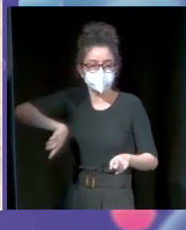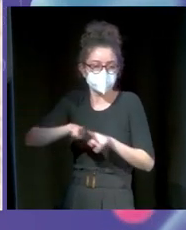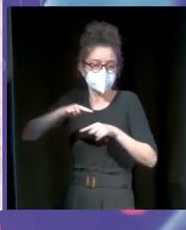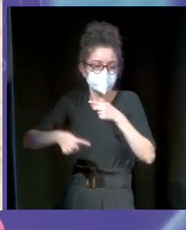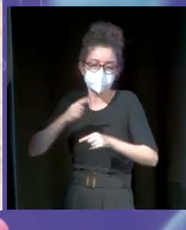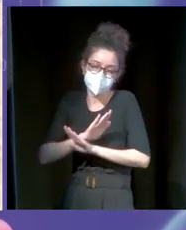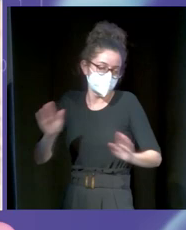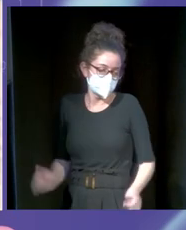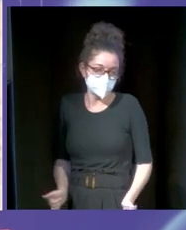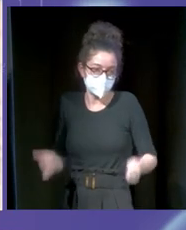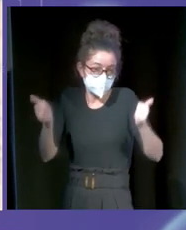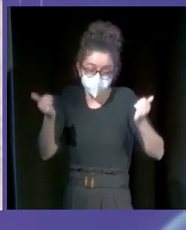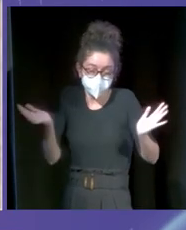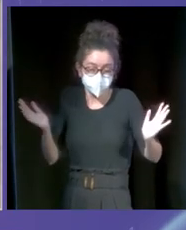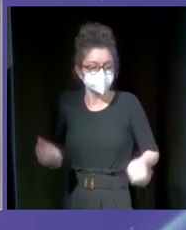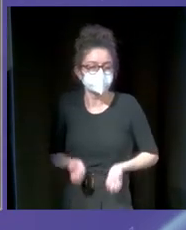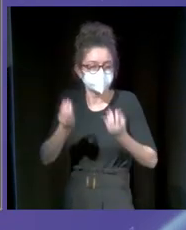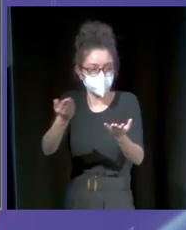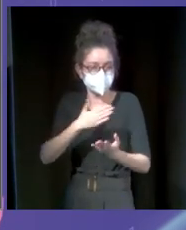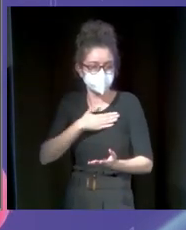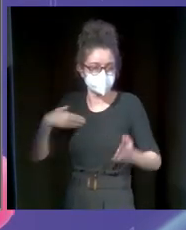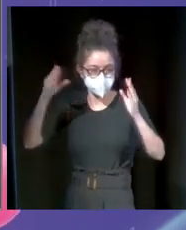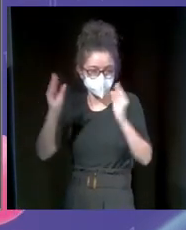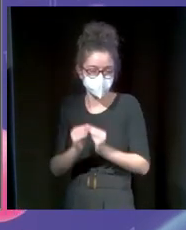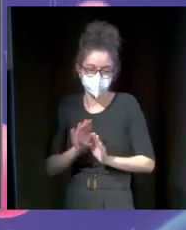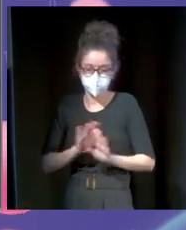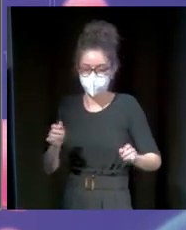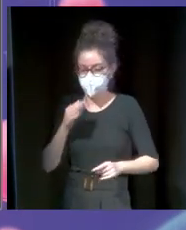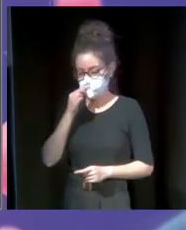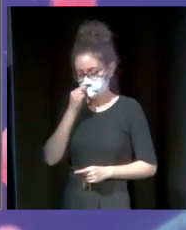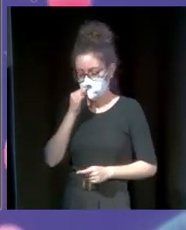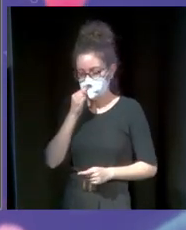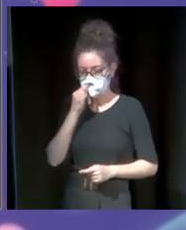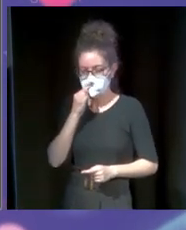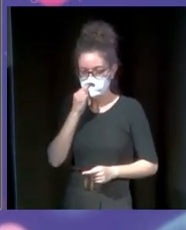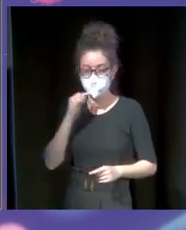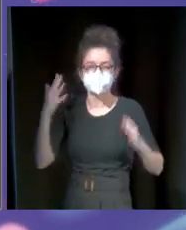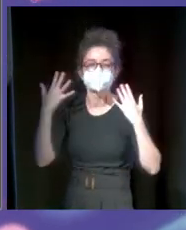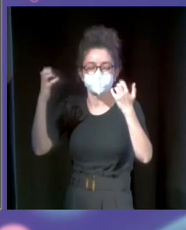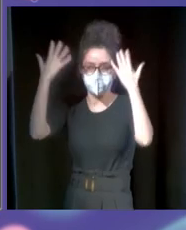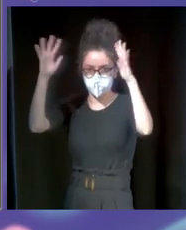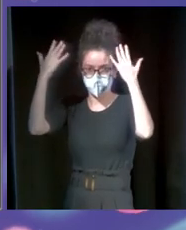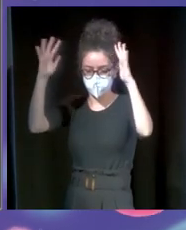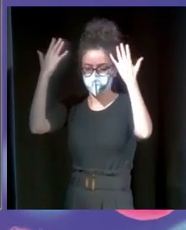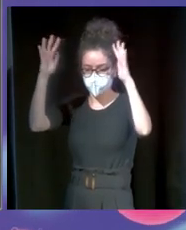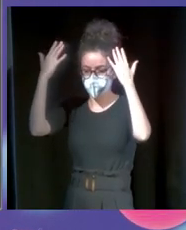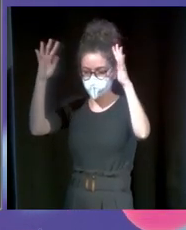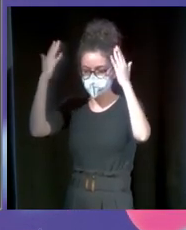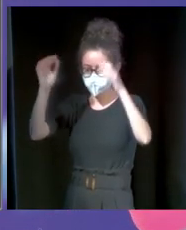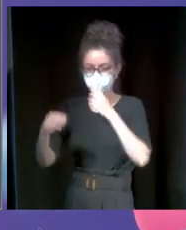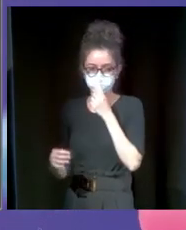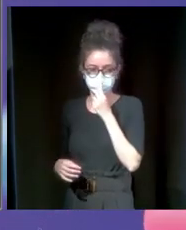es lo que os queríamos contar un poco. Y gracias. Aplausos Aplausos Aplausos